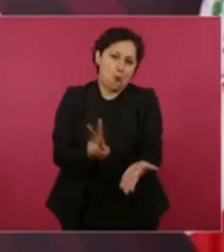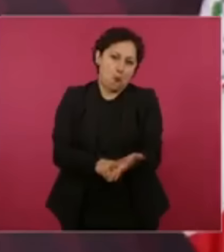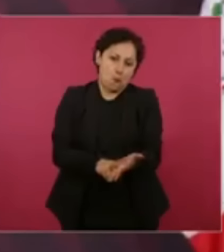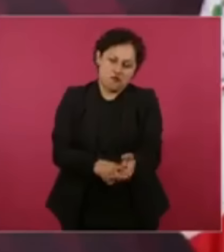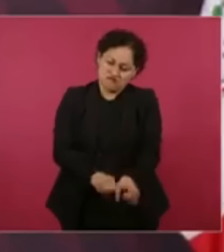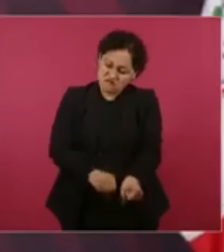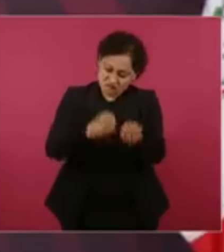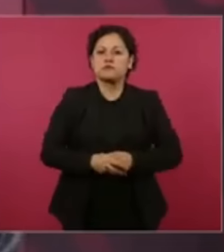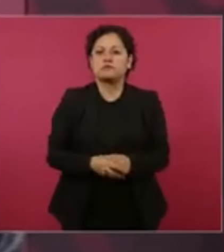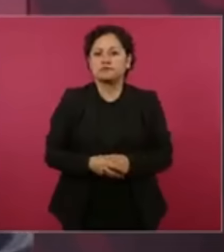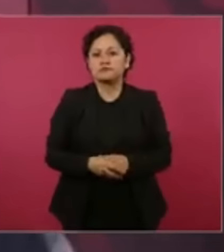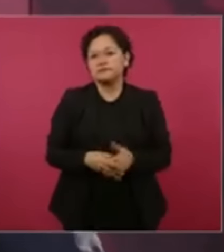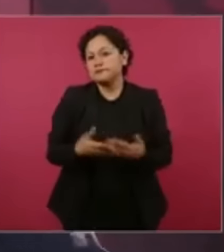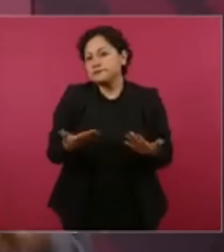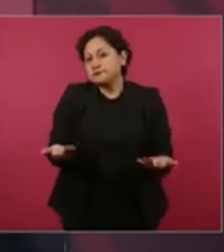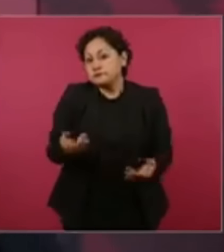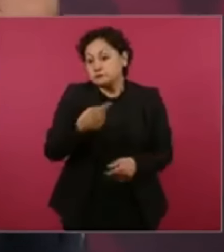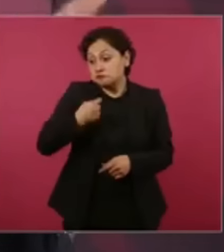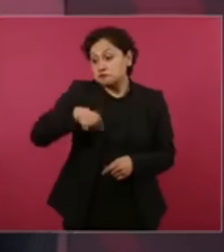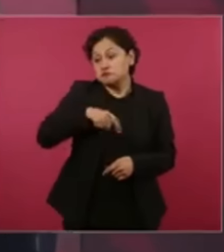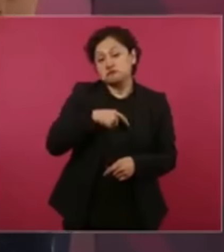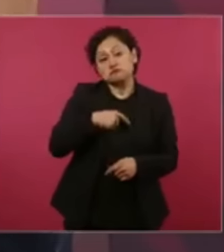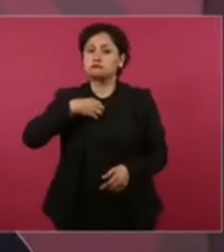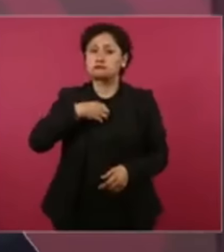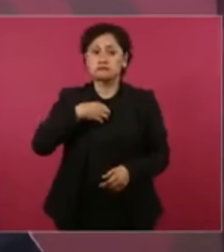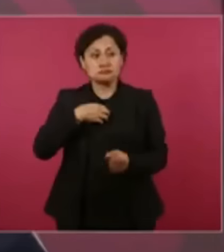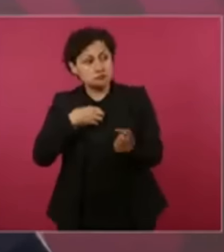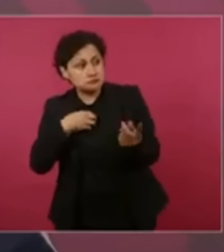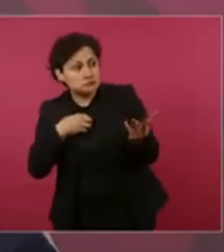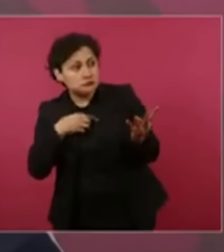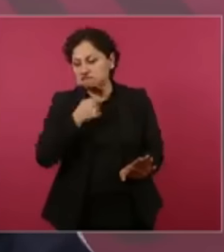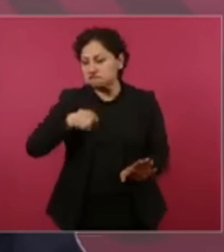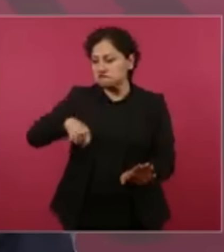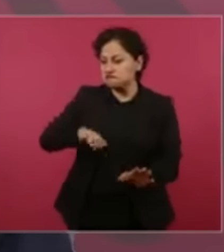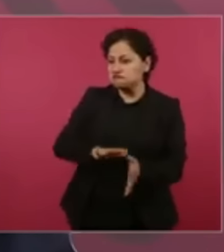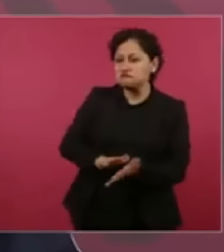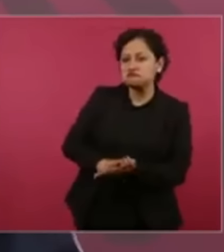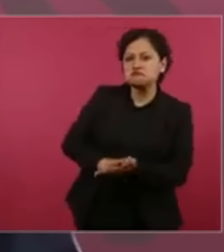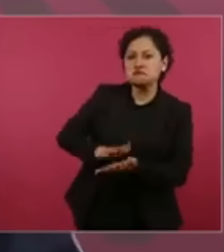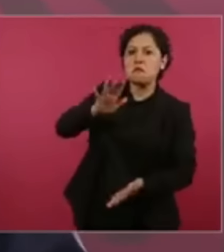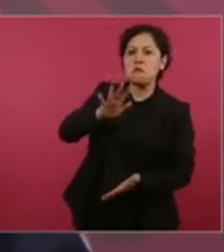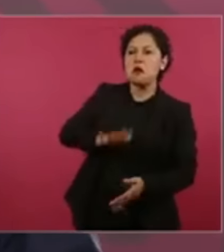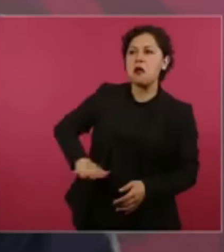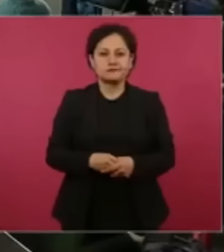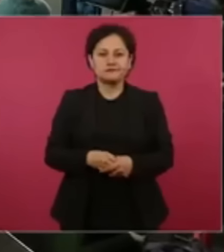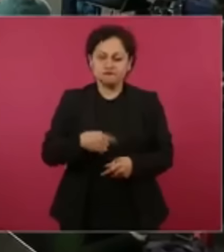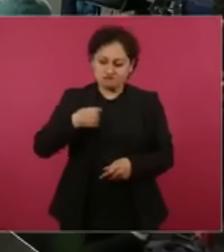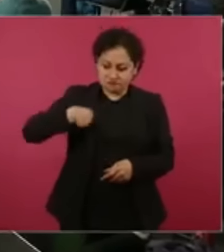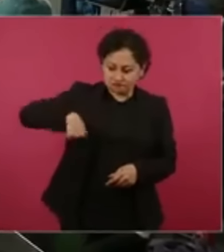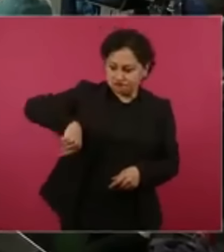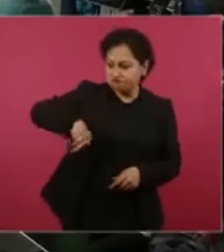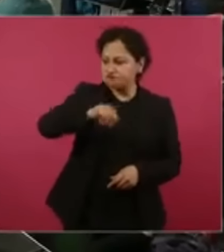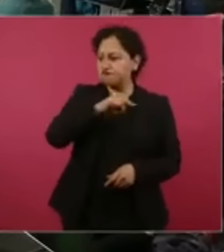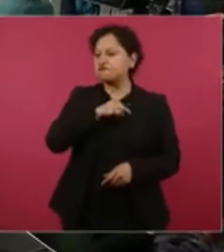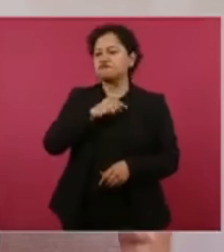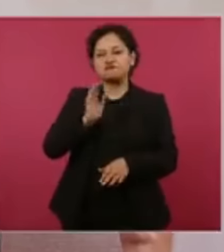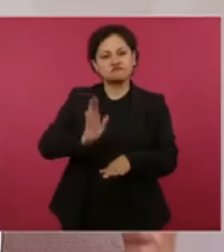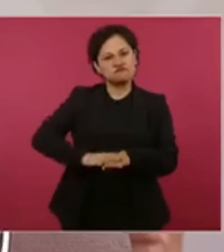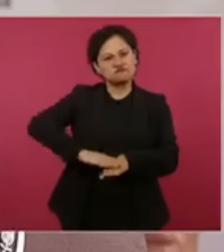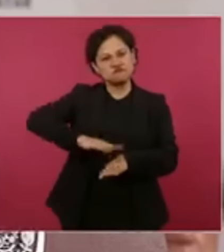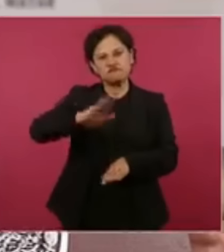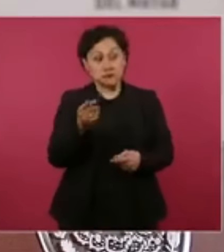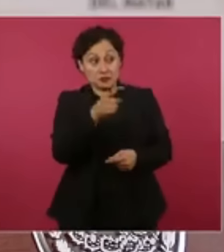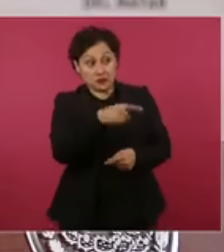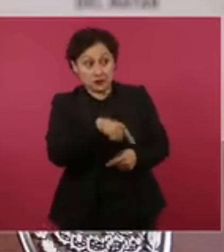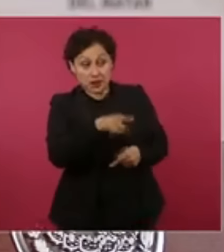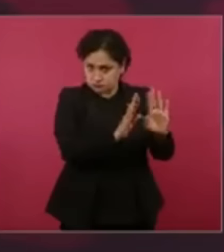disculpas a los que están enojados, pero pues muchos estamos muy contentos. Yo creo que somos mayoría los que estamos contentos. De todas maneras, respetamos a